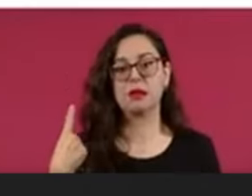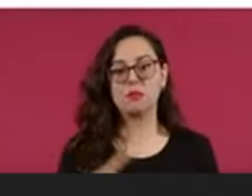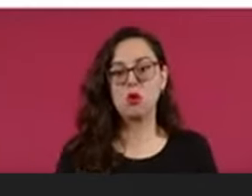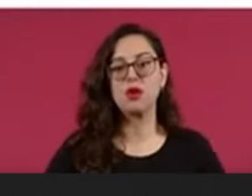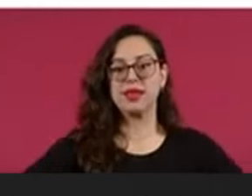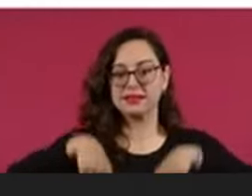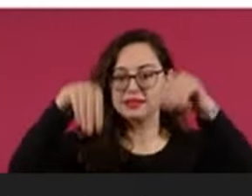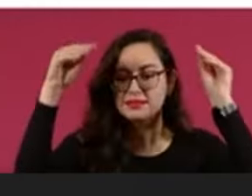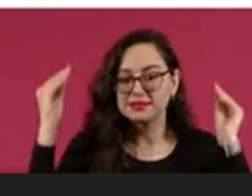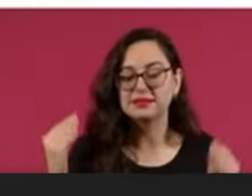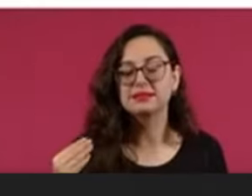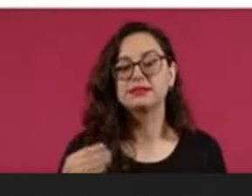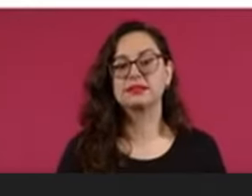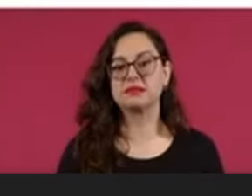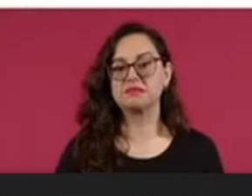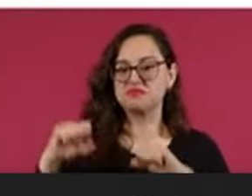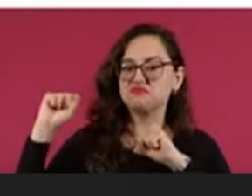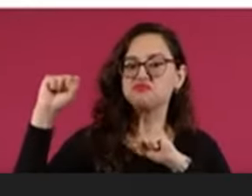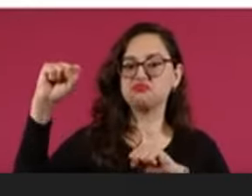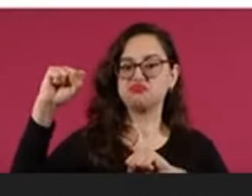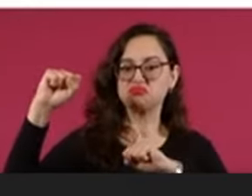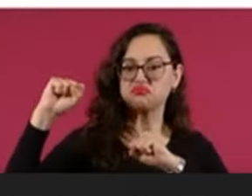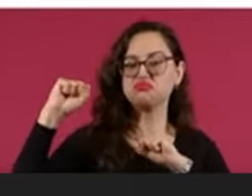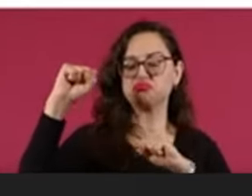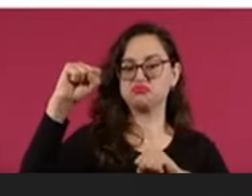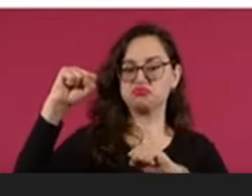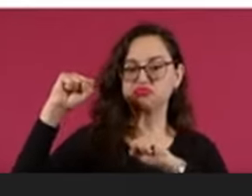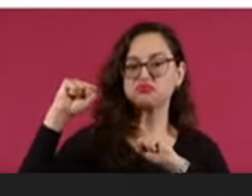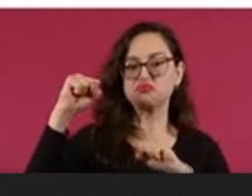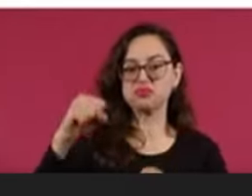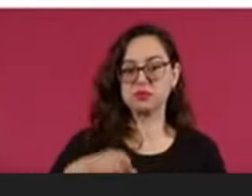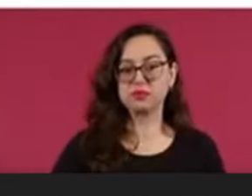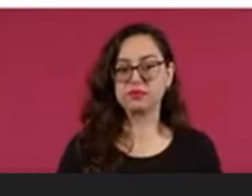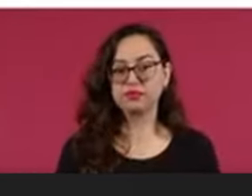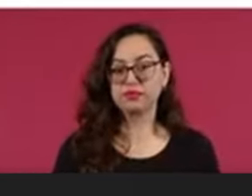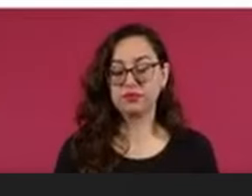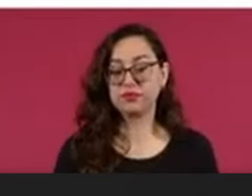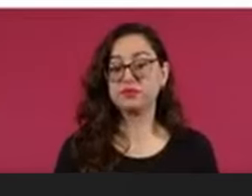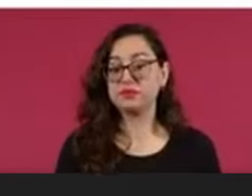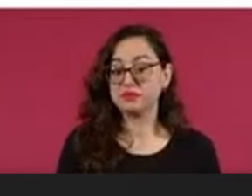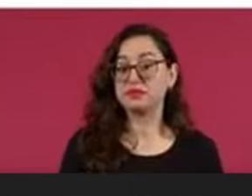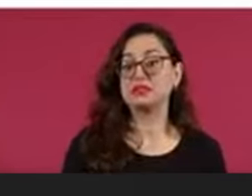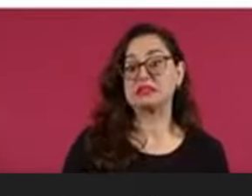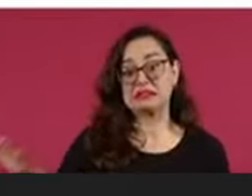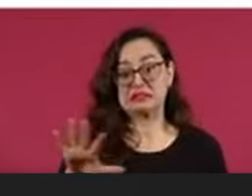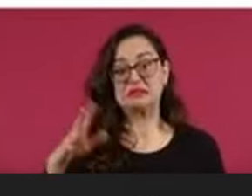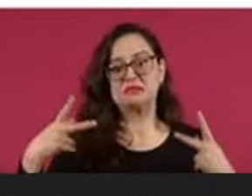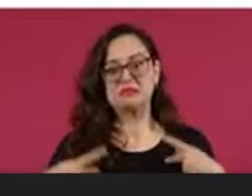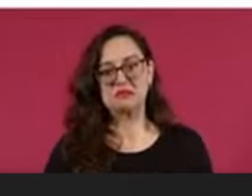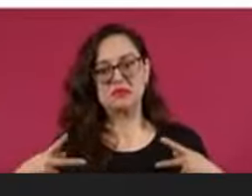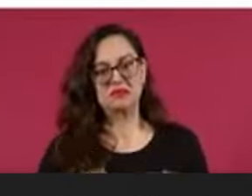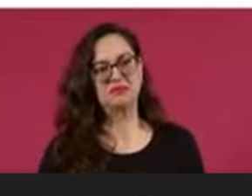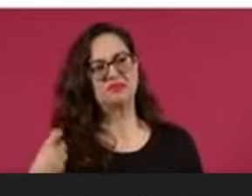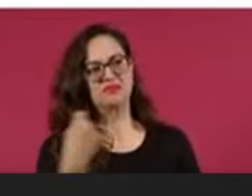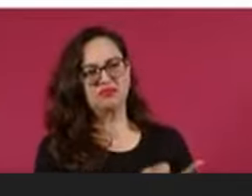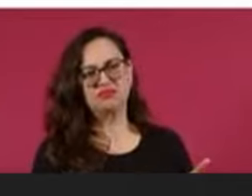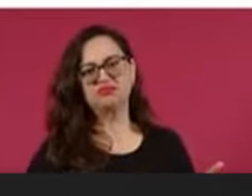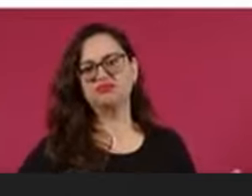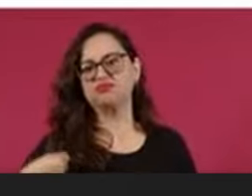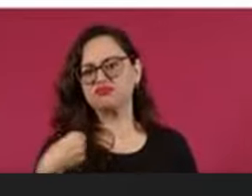Esta consigna se convirtió en la principal demanda del movimiento postelectoral.